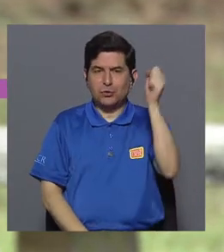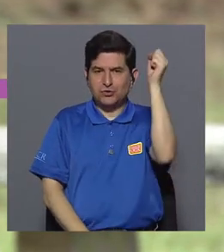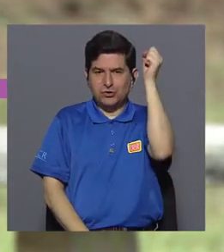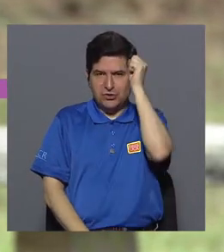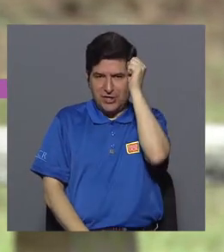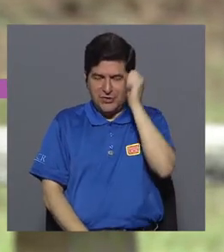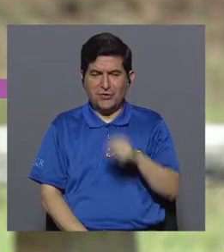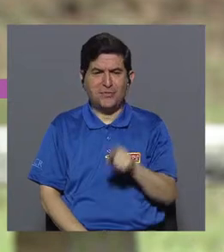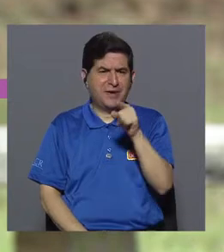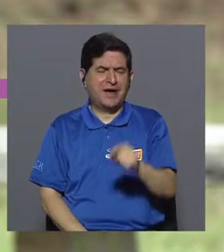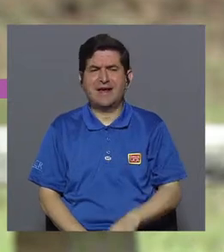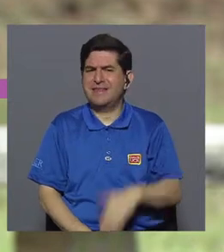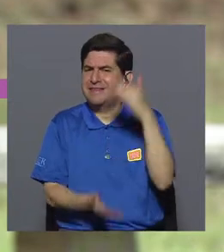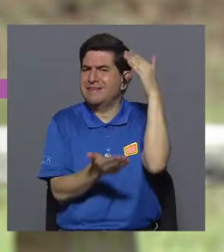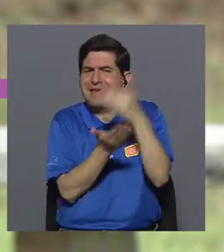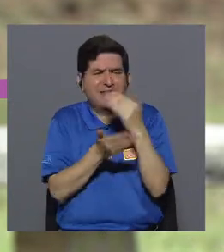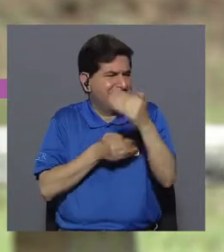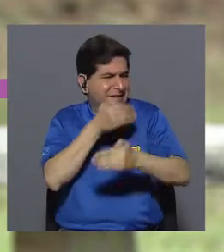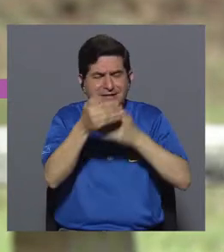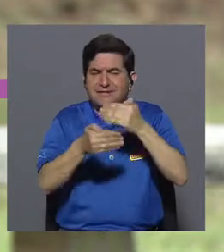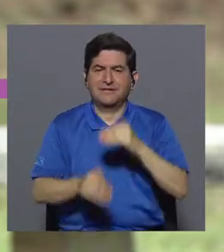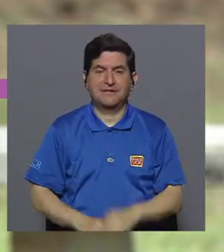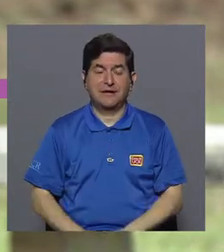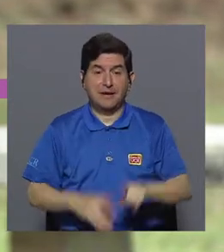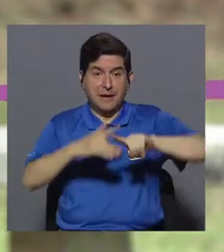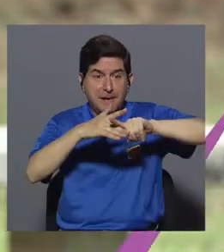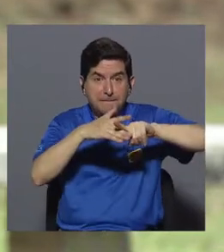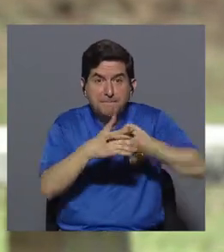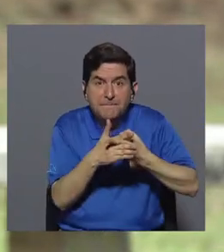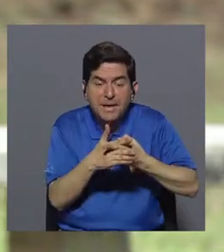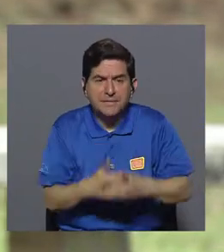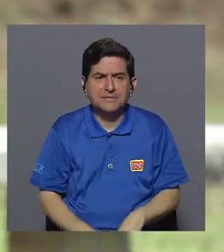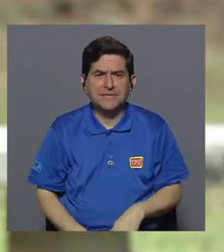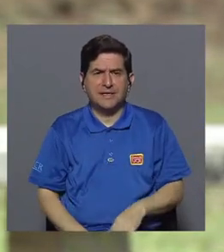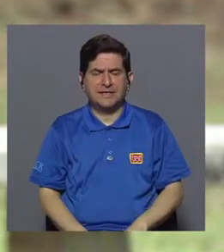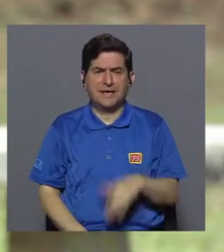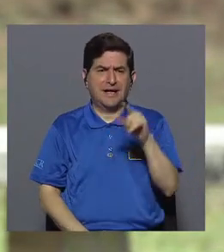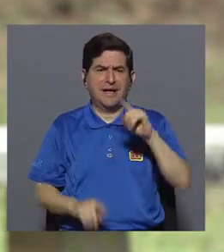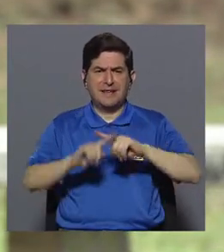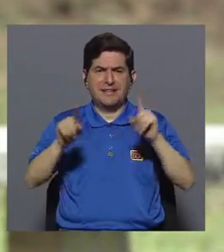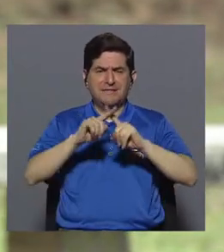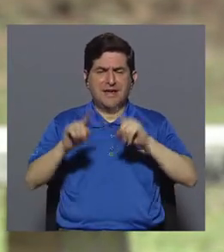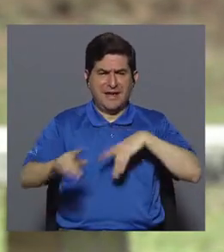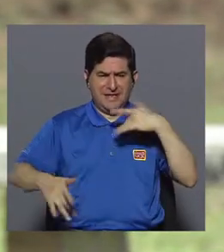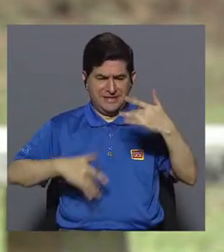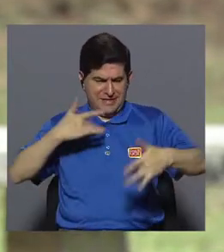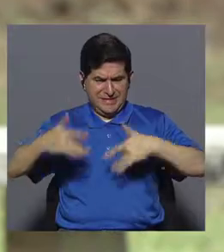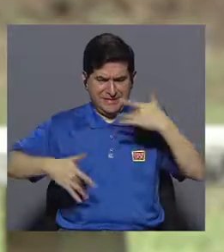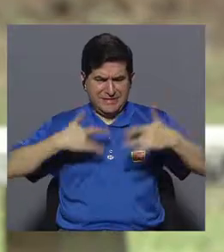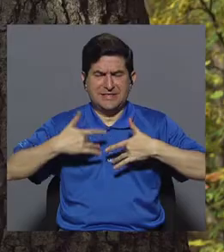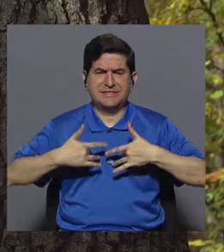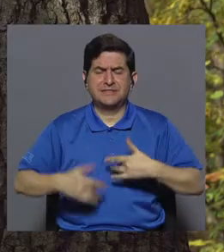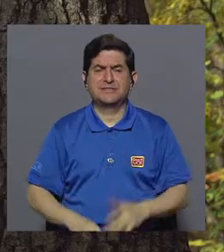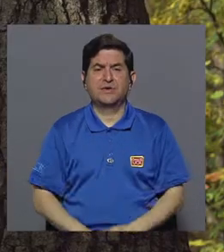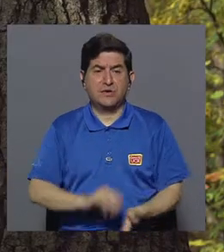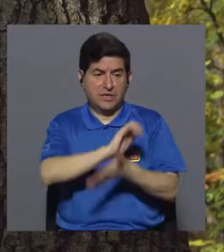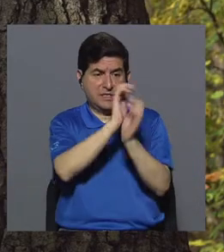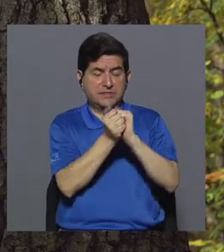propiamente de abstinencia, ¿verdad? El síndrome de abstinencia en el cual ellos empiezan a experimentar diversas sintomatologías.